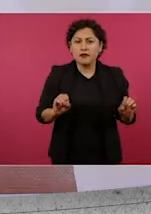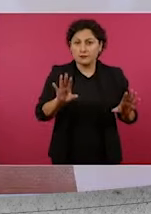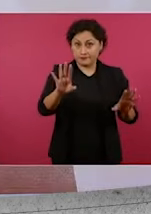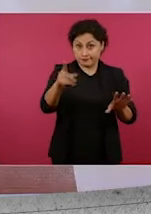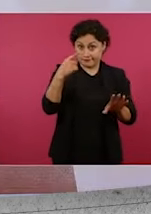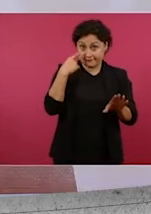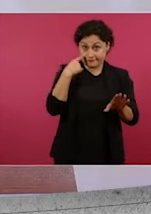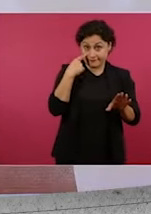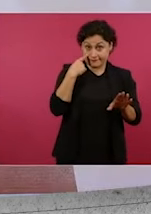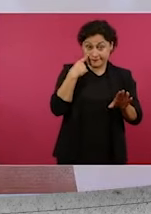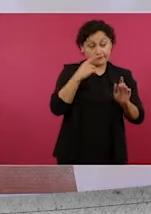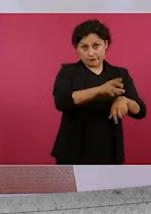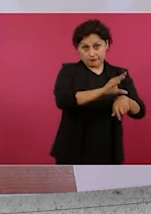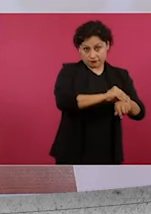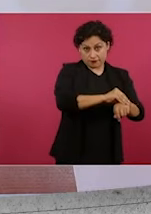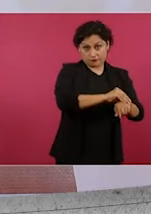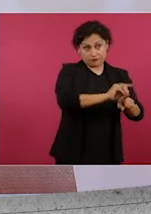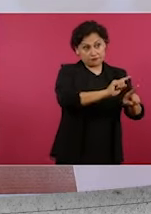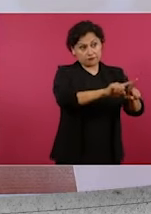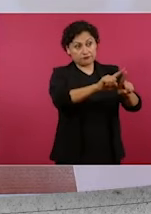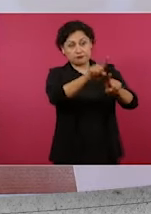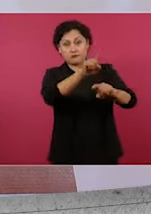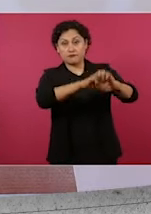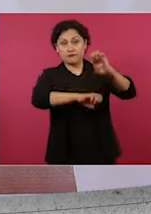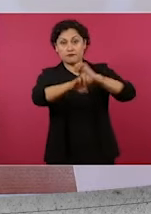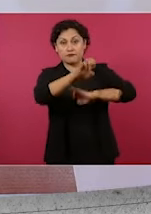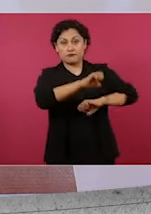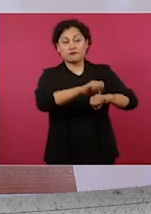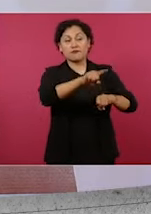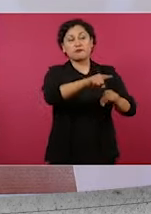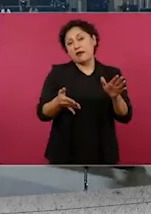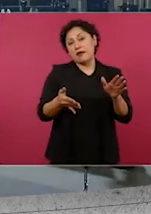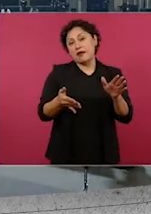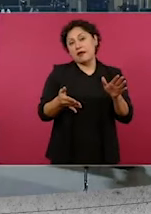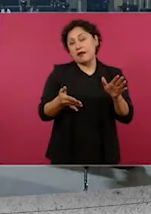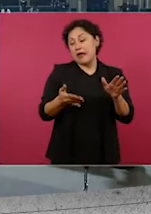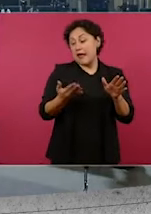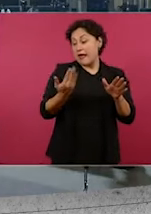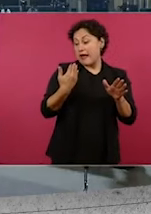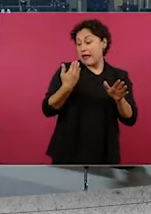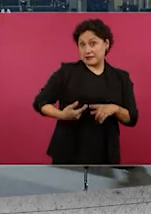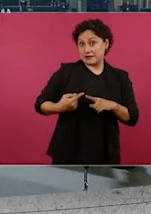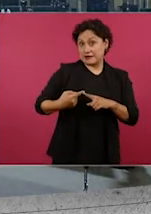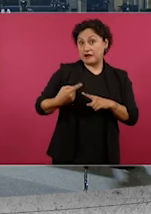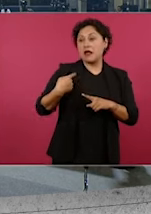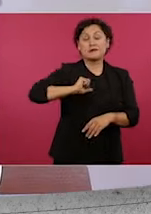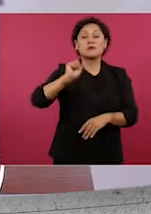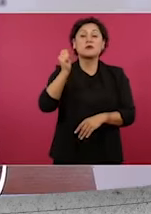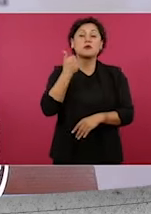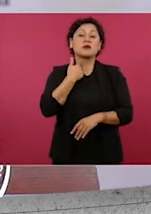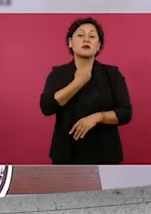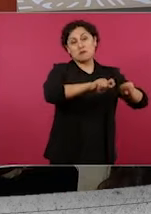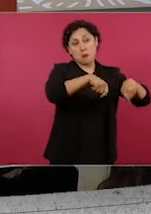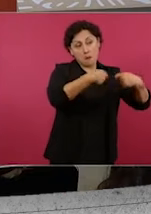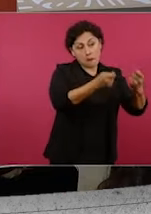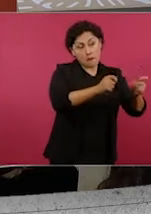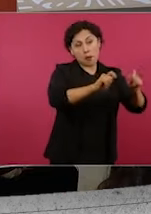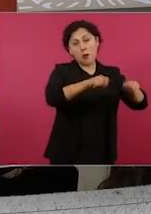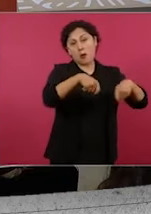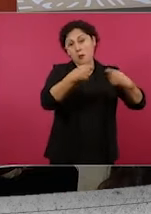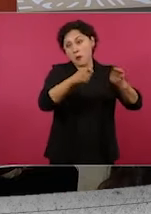mediados del gobierno pasado. Pero desde Salinas, pues sí,